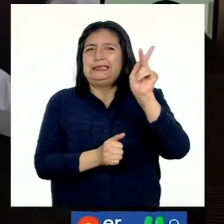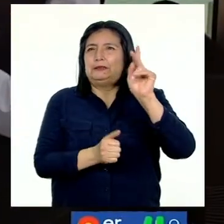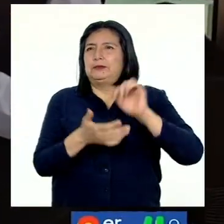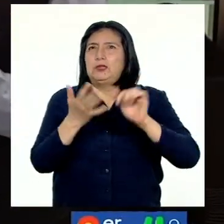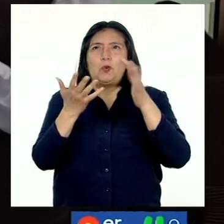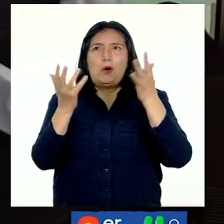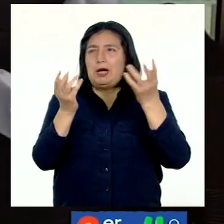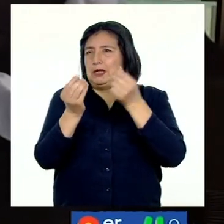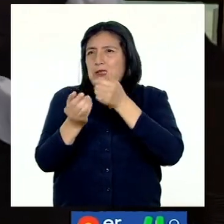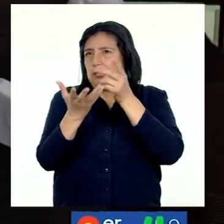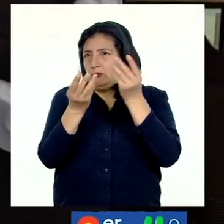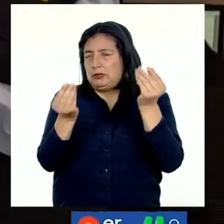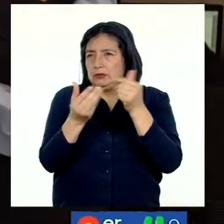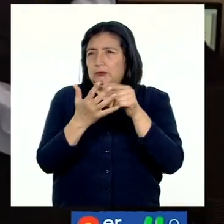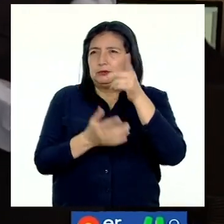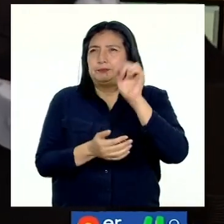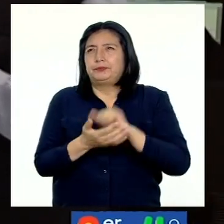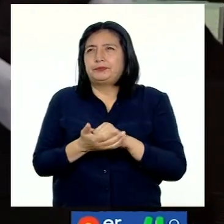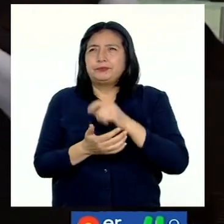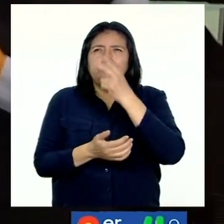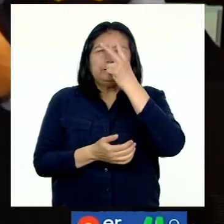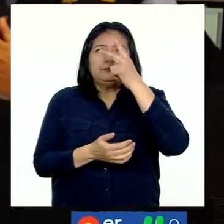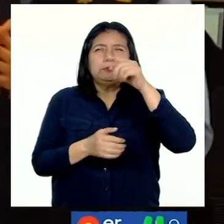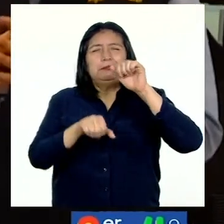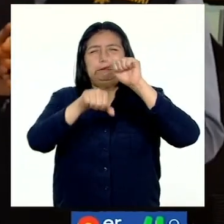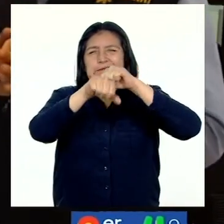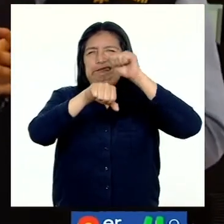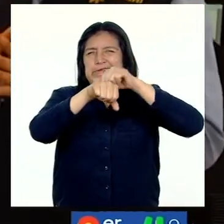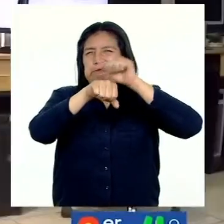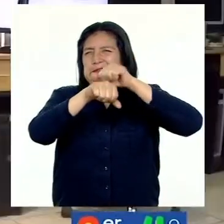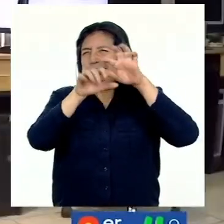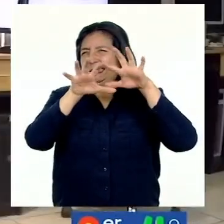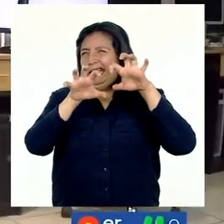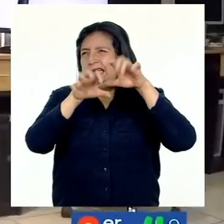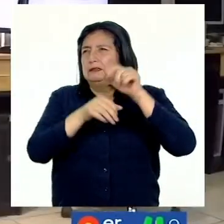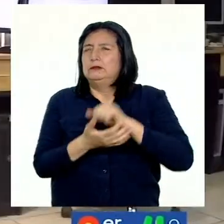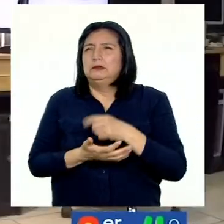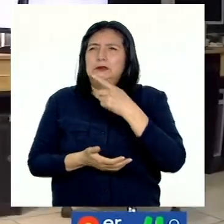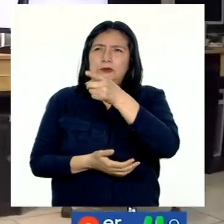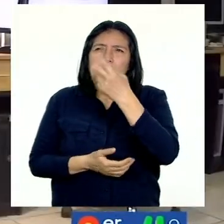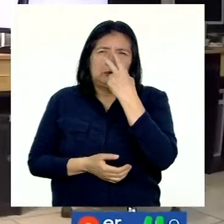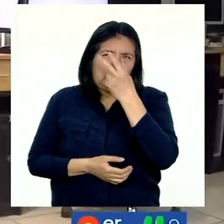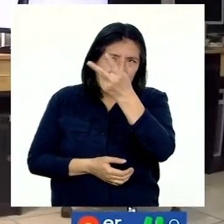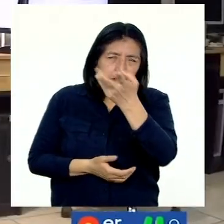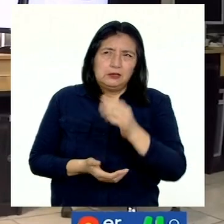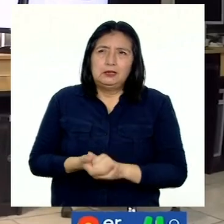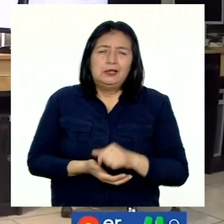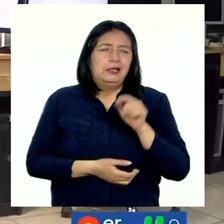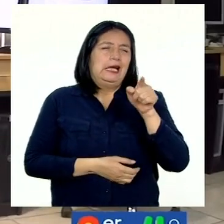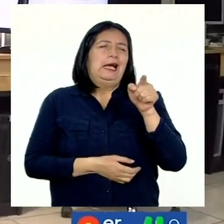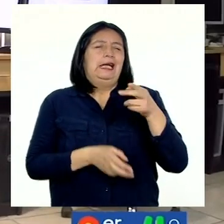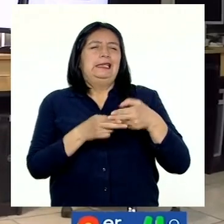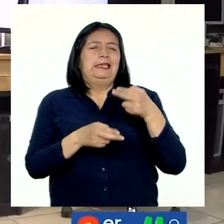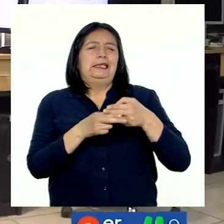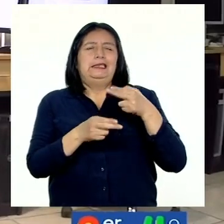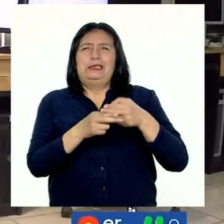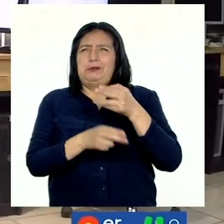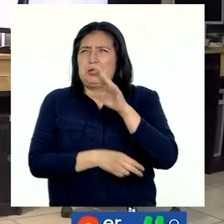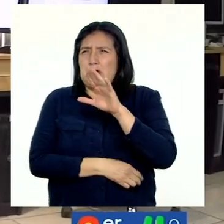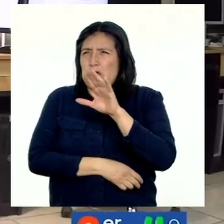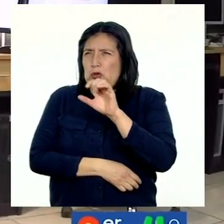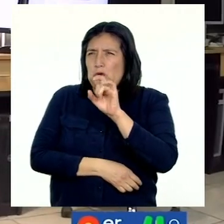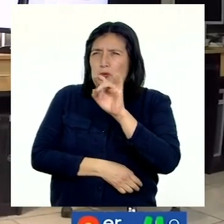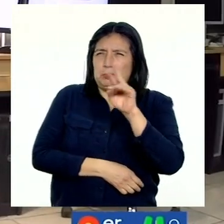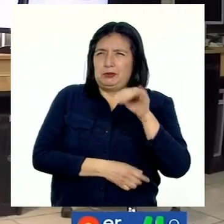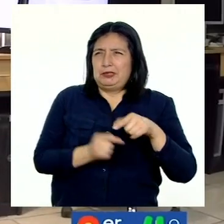humedad necesaria, sino los son que se forman de cristales de hielo, básicamente. ¿Qué tipo de nube ves acá, Ari? Esa es la cumulimbos, que